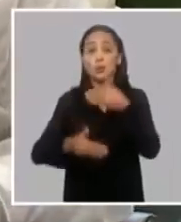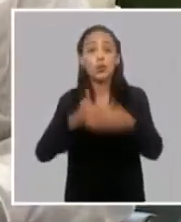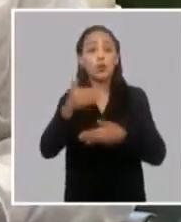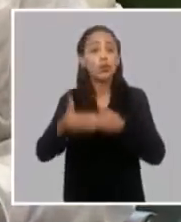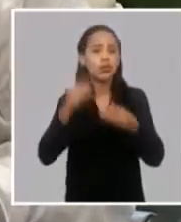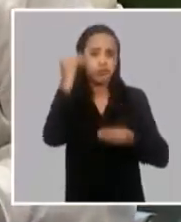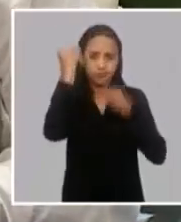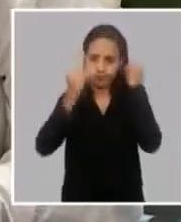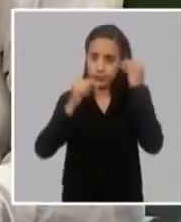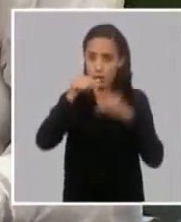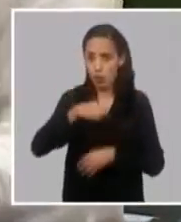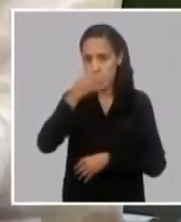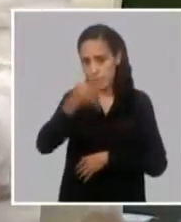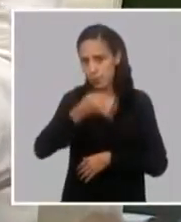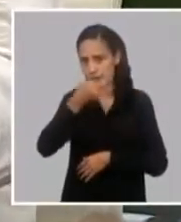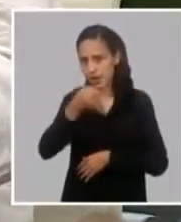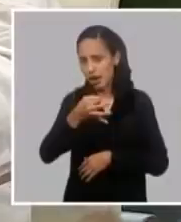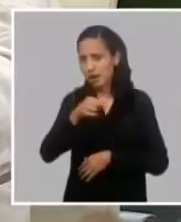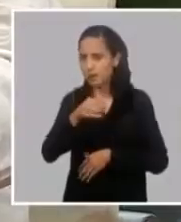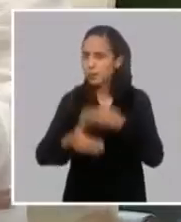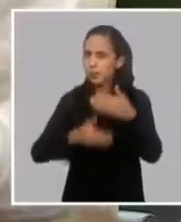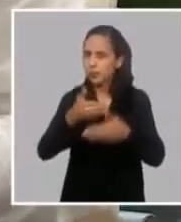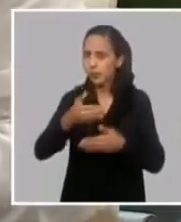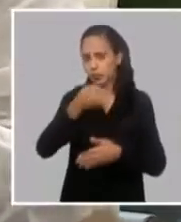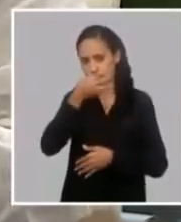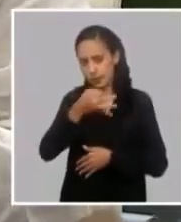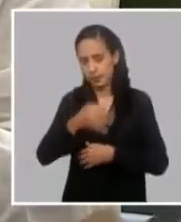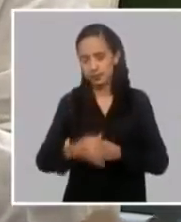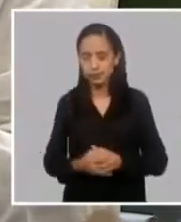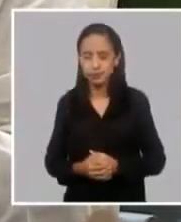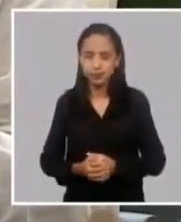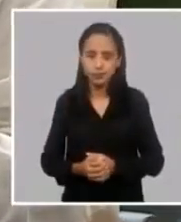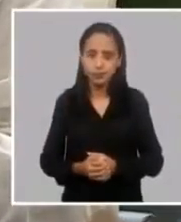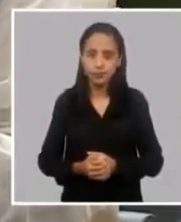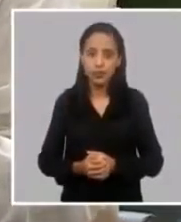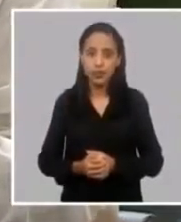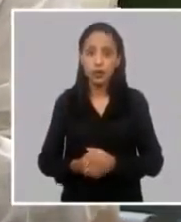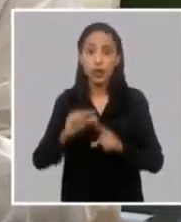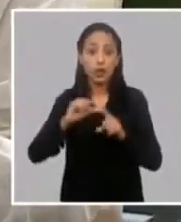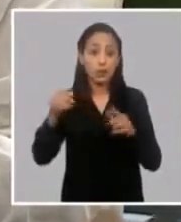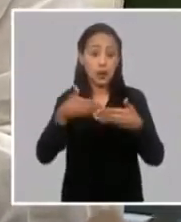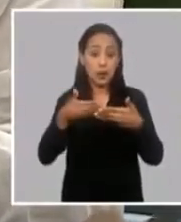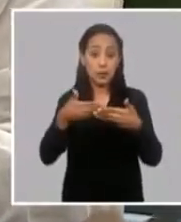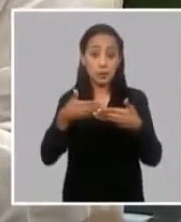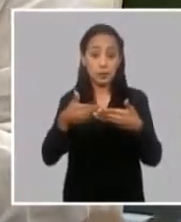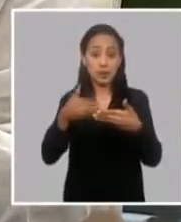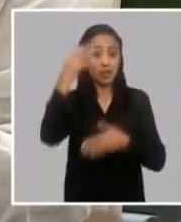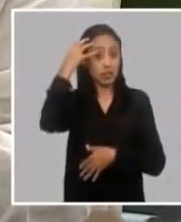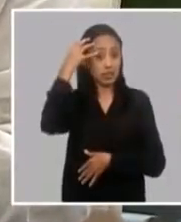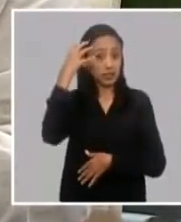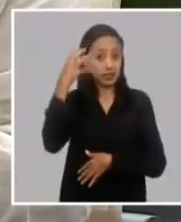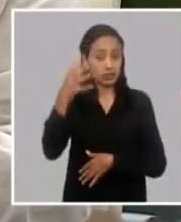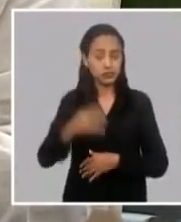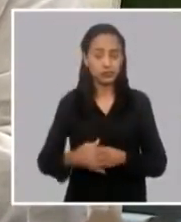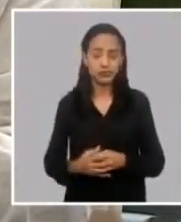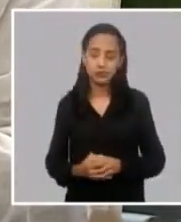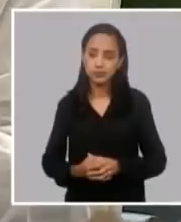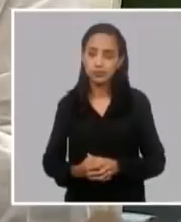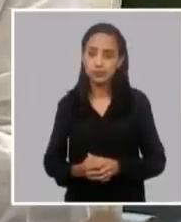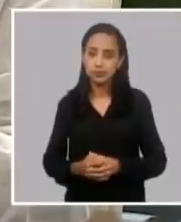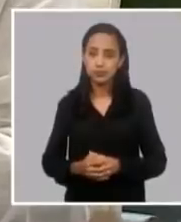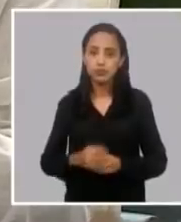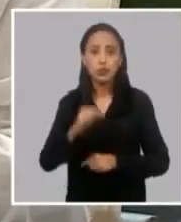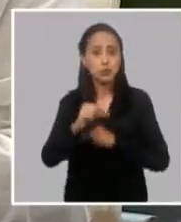en qué punto estamos entonces con respecto a la empresa estatal socialista en lo cual se ha venido